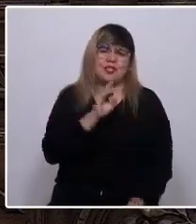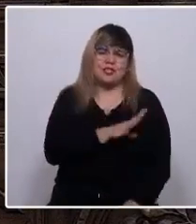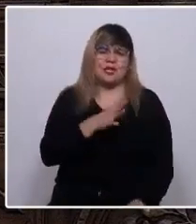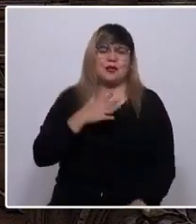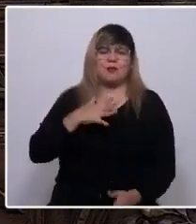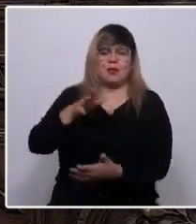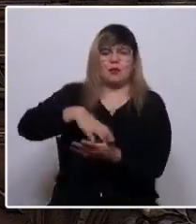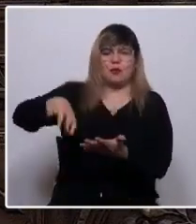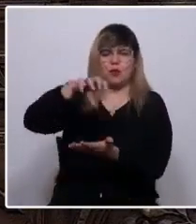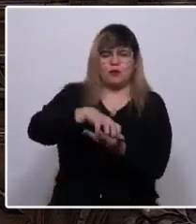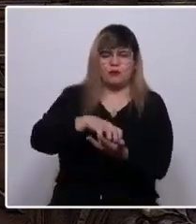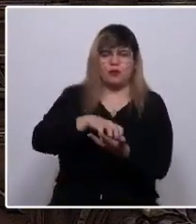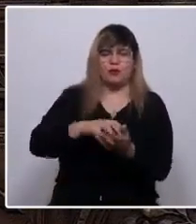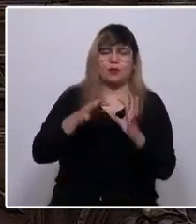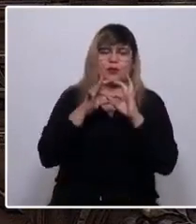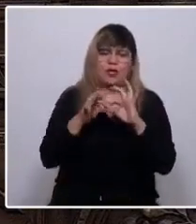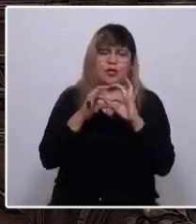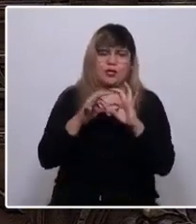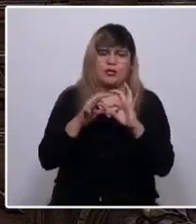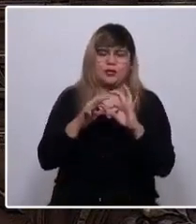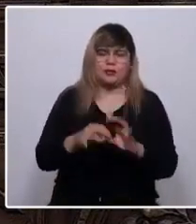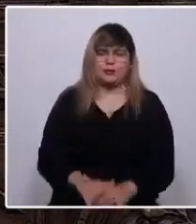pueblo. Muchas gracias.